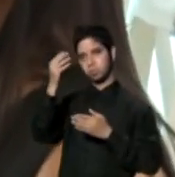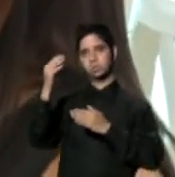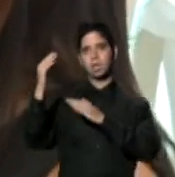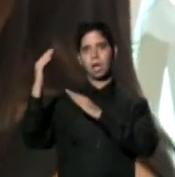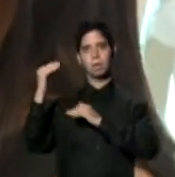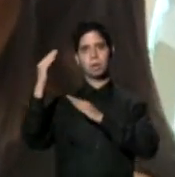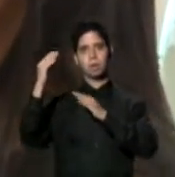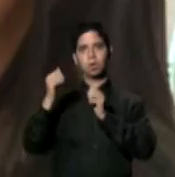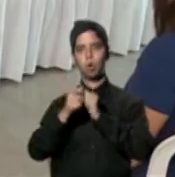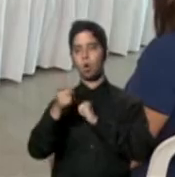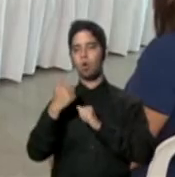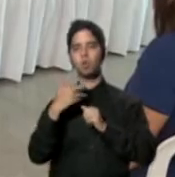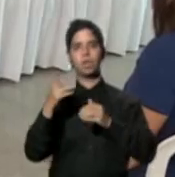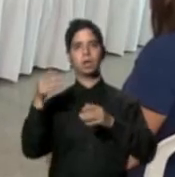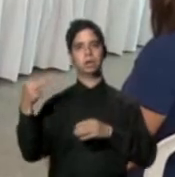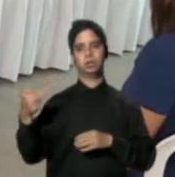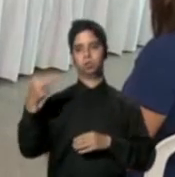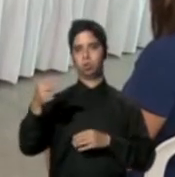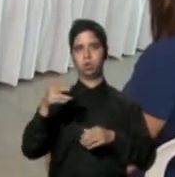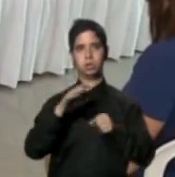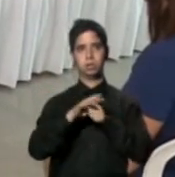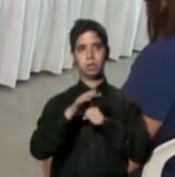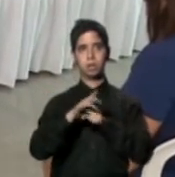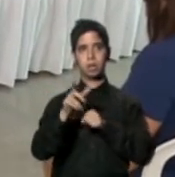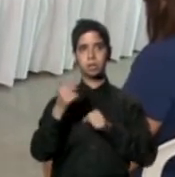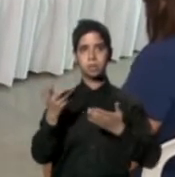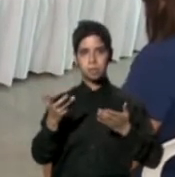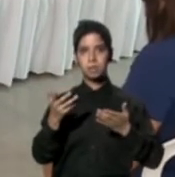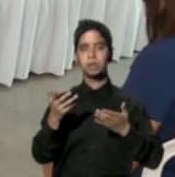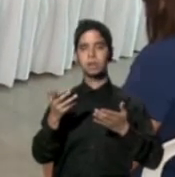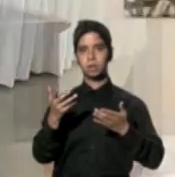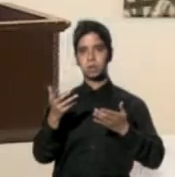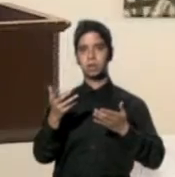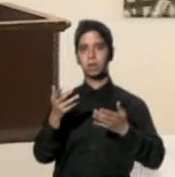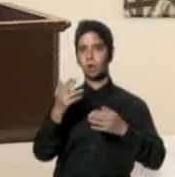una dramática historia llena de acción y comedia.